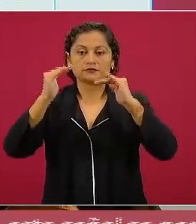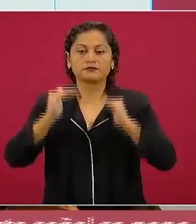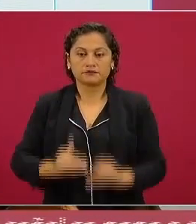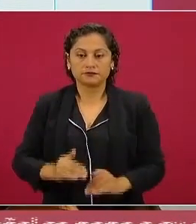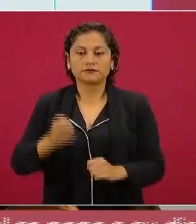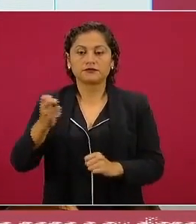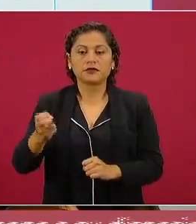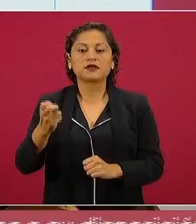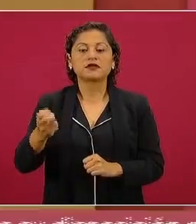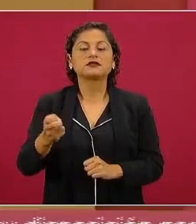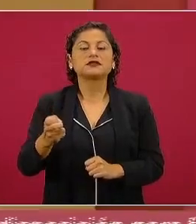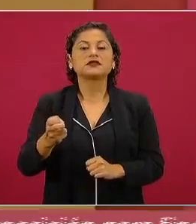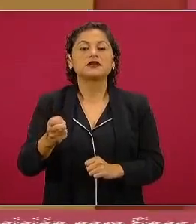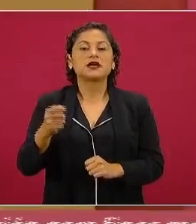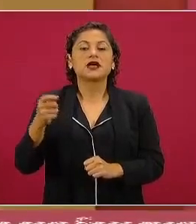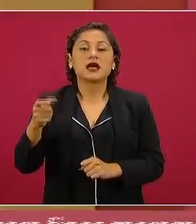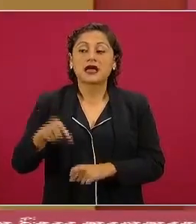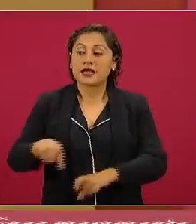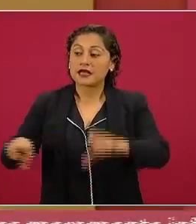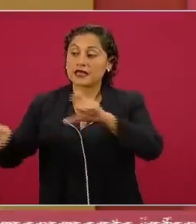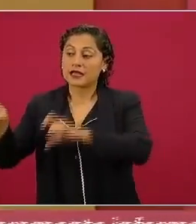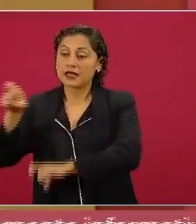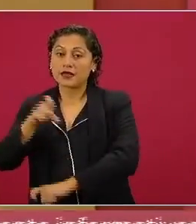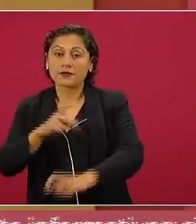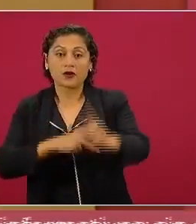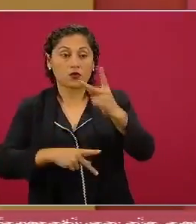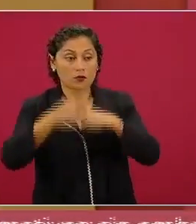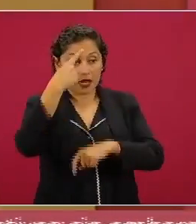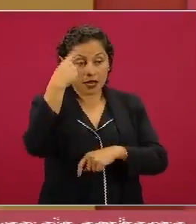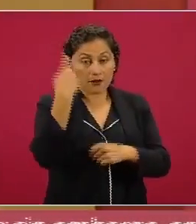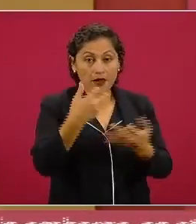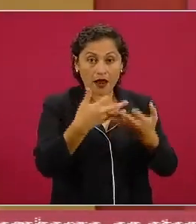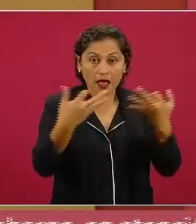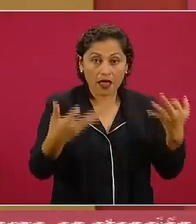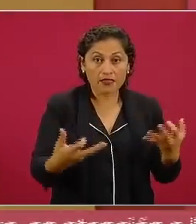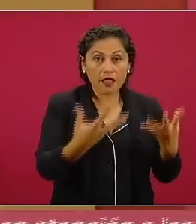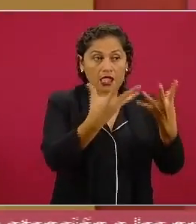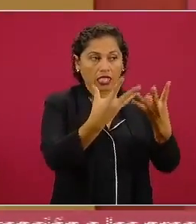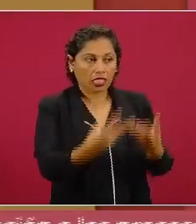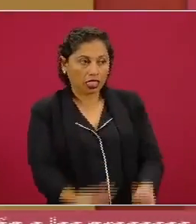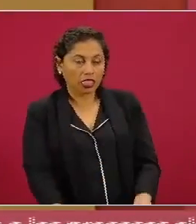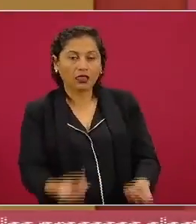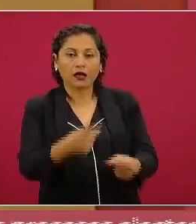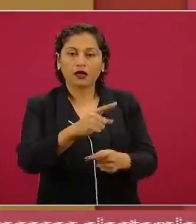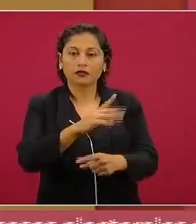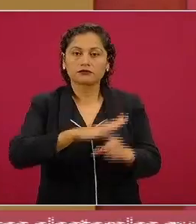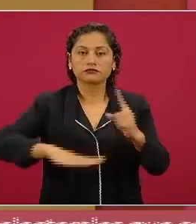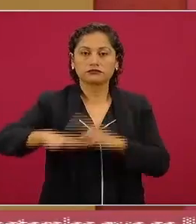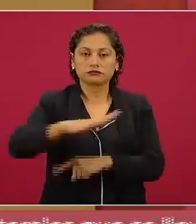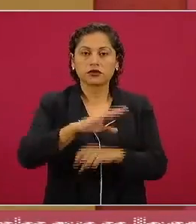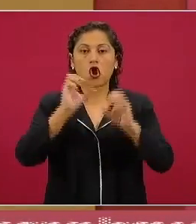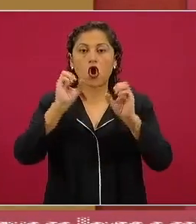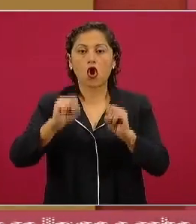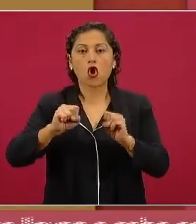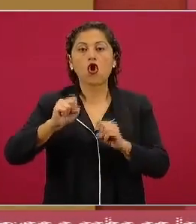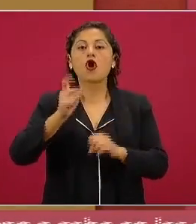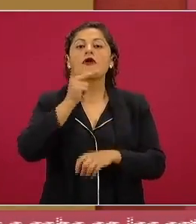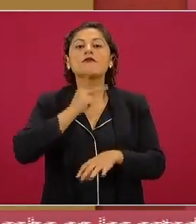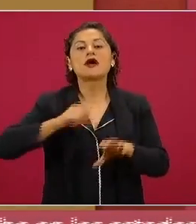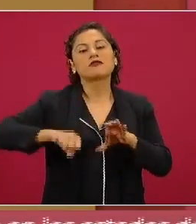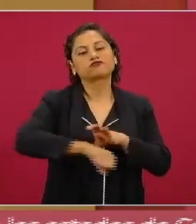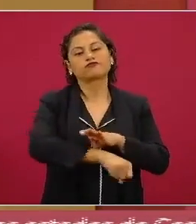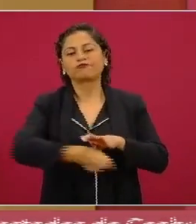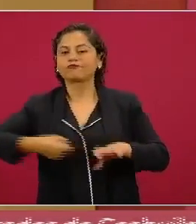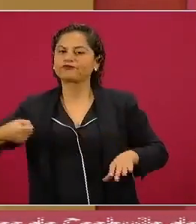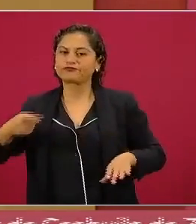naturaleza y agoten las vertientes de agua como el fracking cumplido